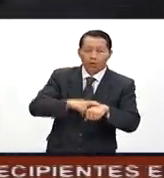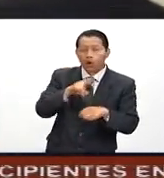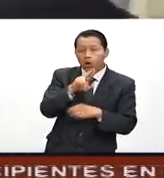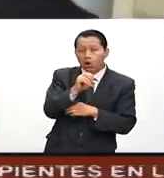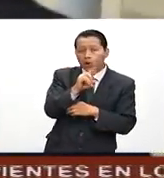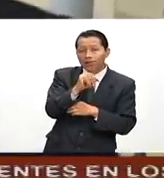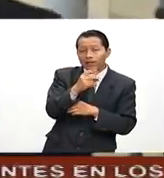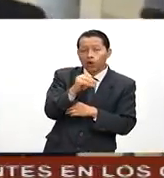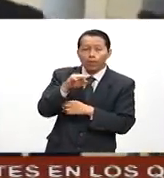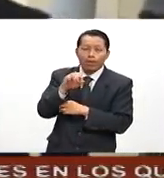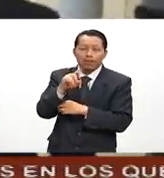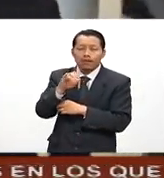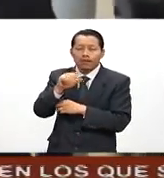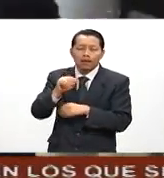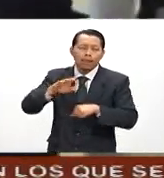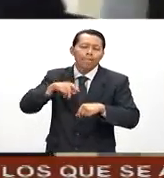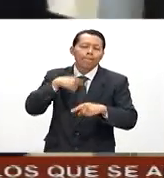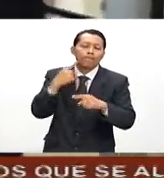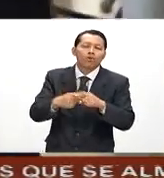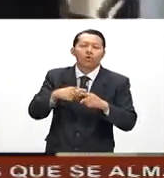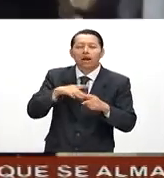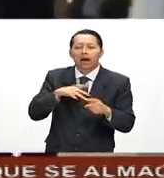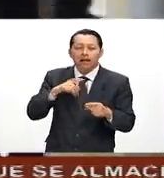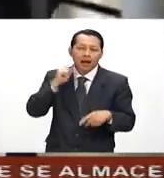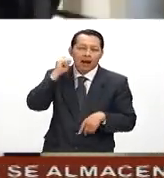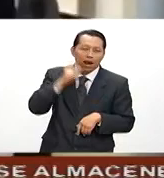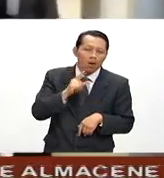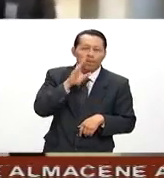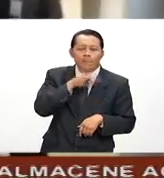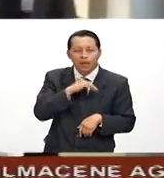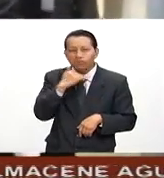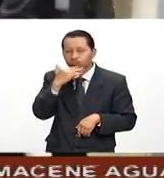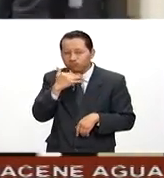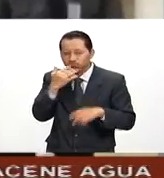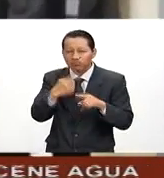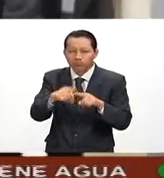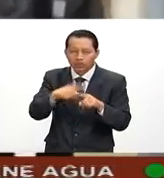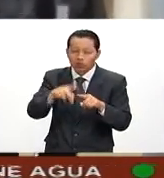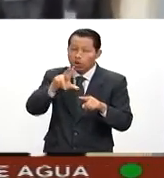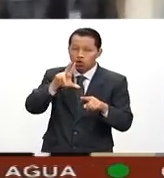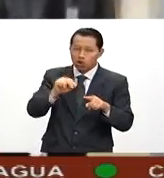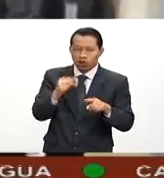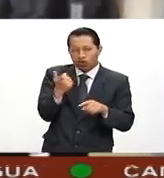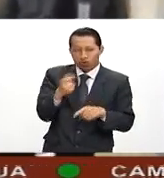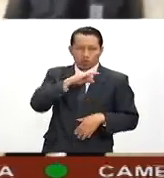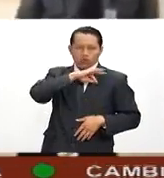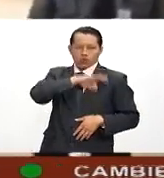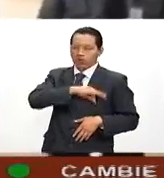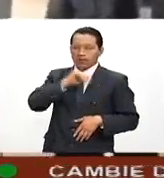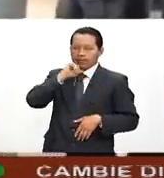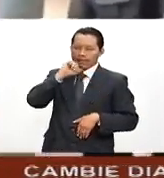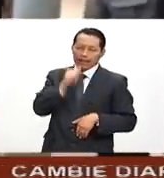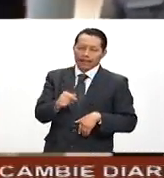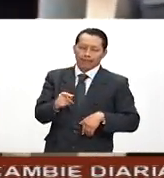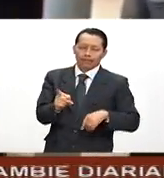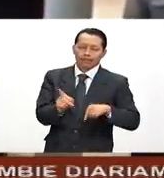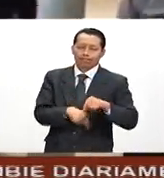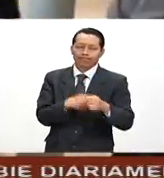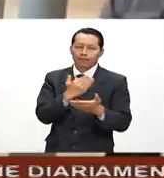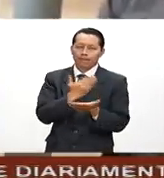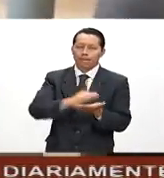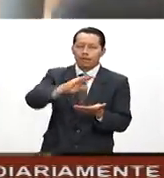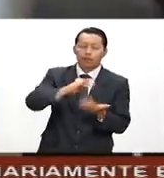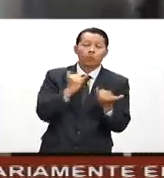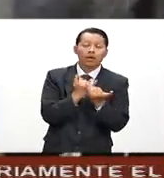Medina solo por ejercicio indebido de funciones y no por los delitos de peculado y daño al erario. En conferencia de prensa, su